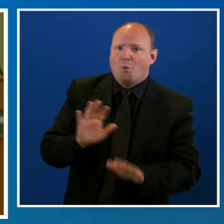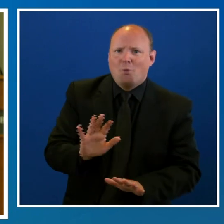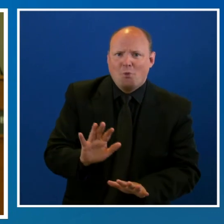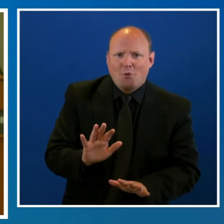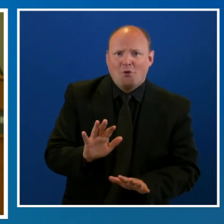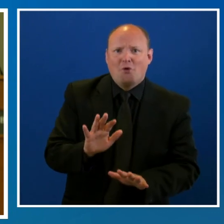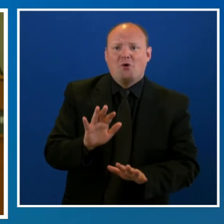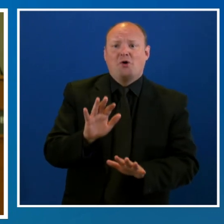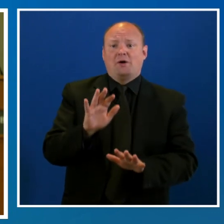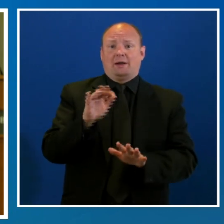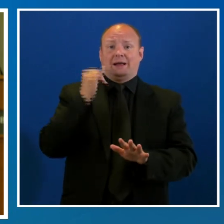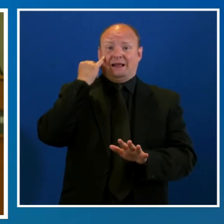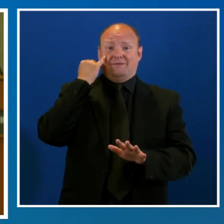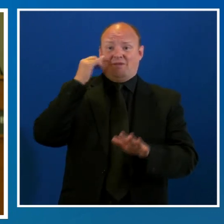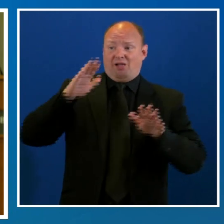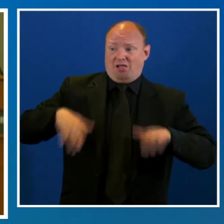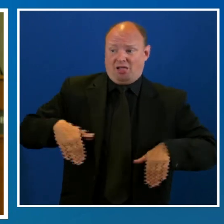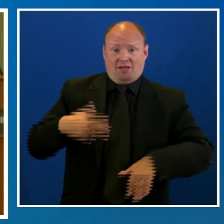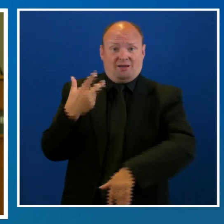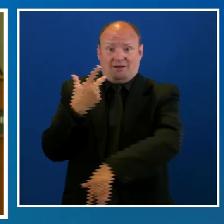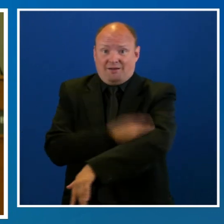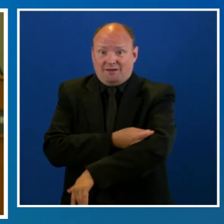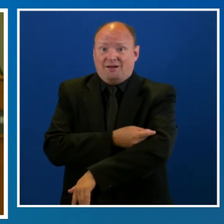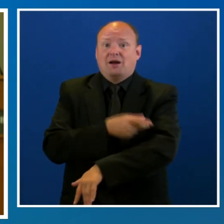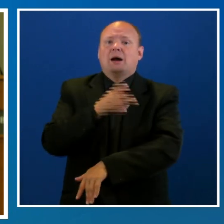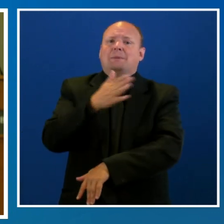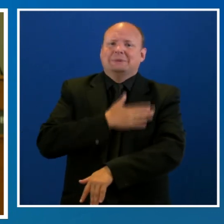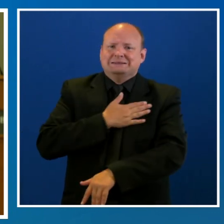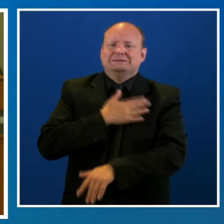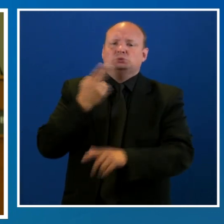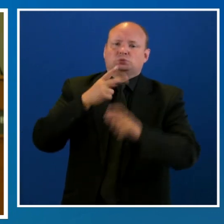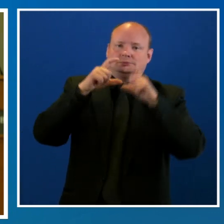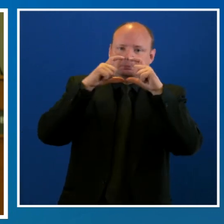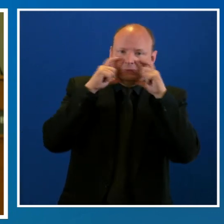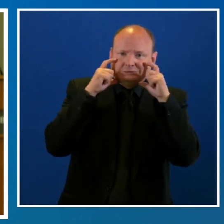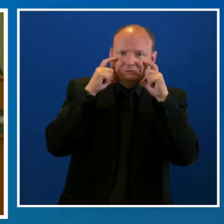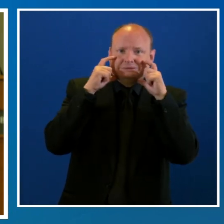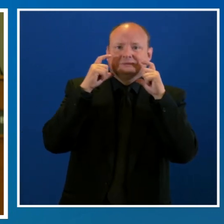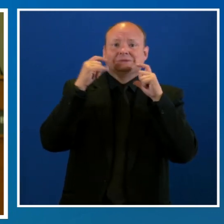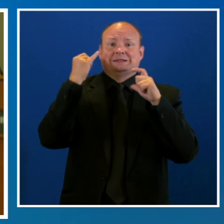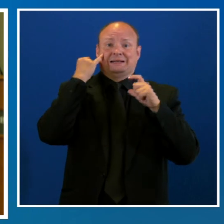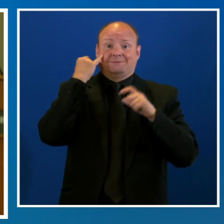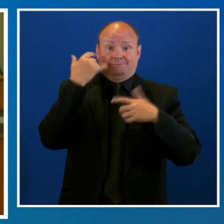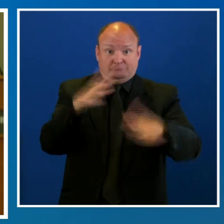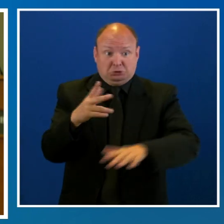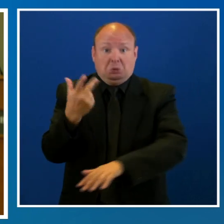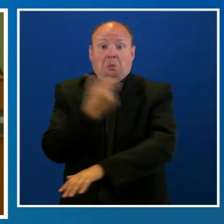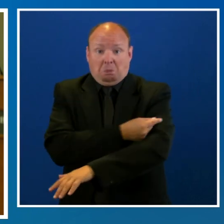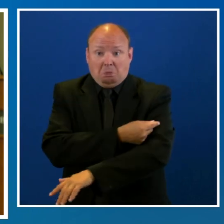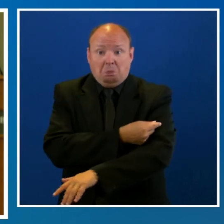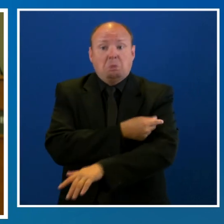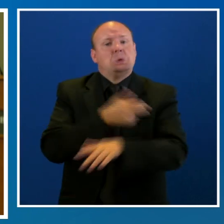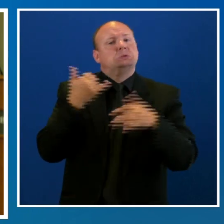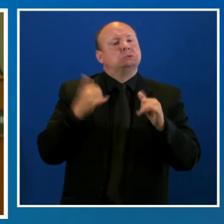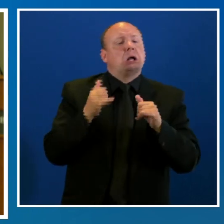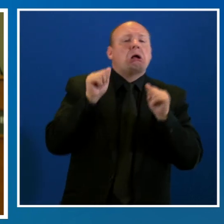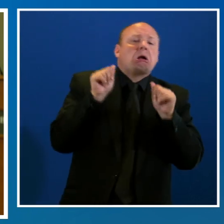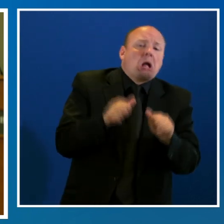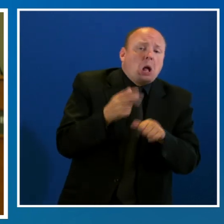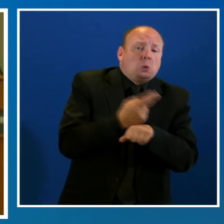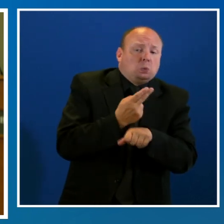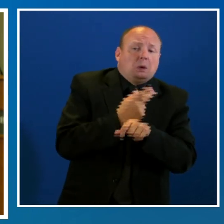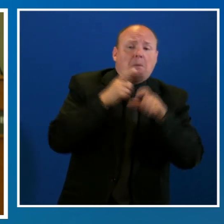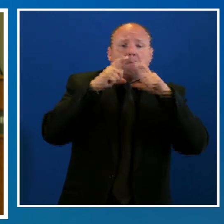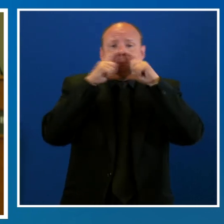Si no está vacunado, por favor, póngase una máscara y si lo está, lleve consigo una cubierta para la cara cuando salga de la